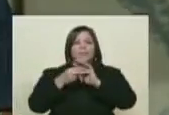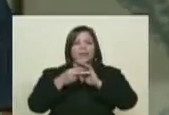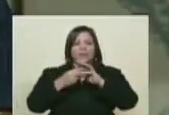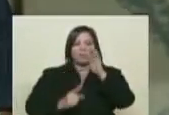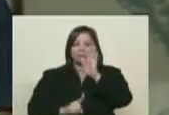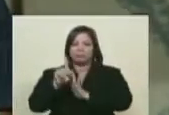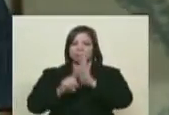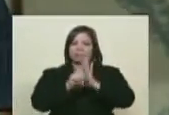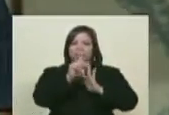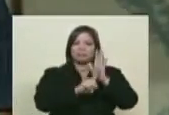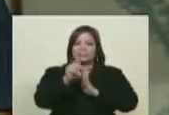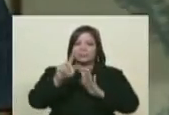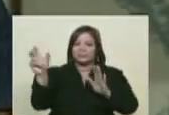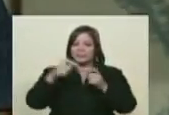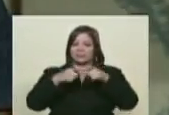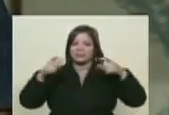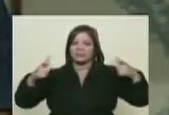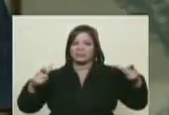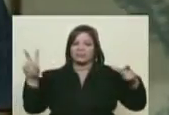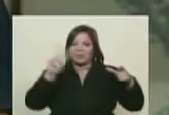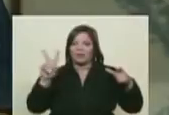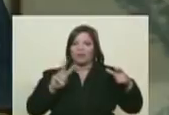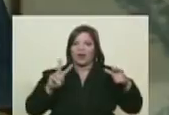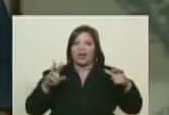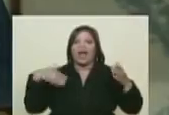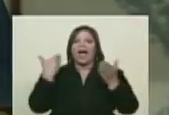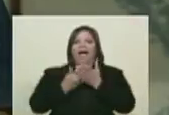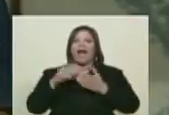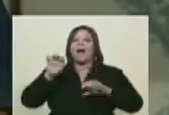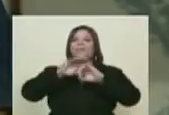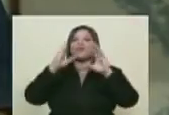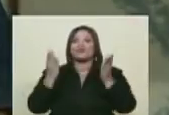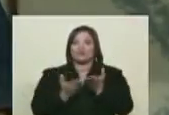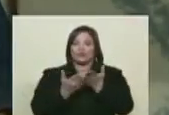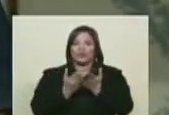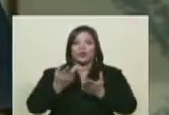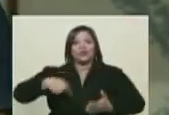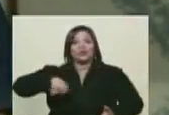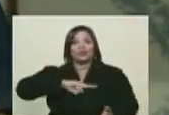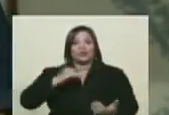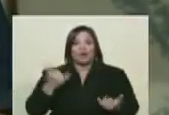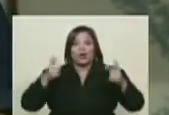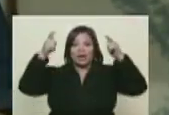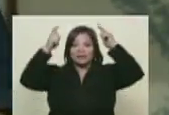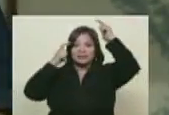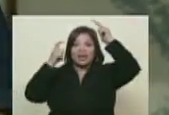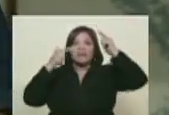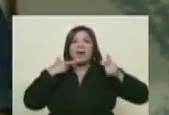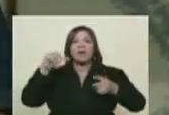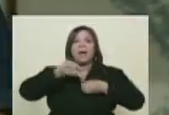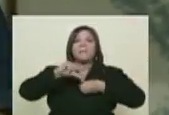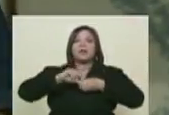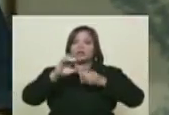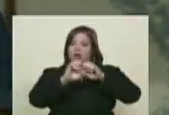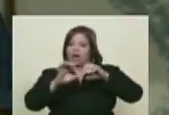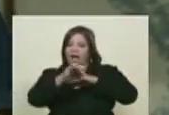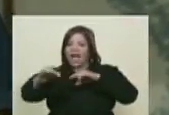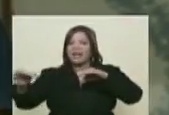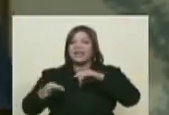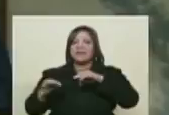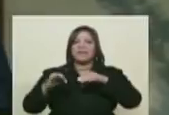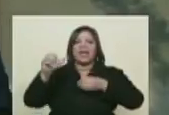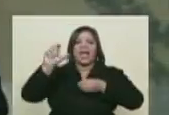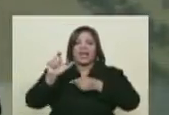crecimiento de Venezuela como su impacto en el mundo. Nosotros ahora con Hugo Chávez hablamos de Petrocaribe, hablamos de